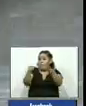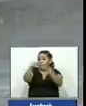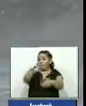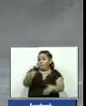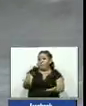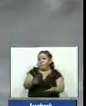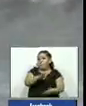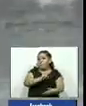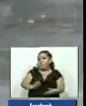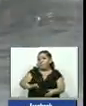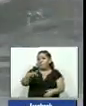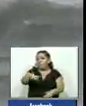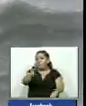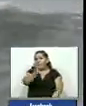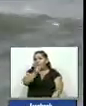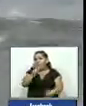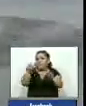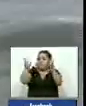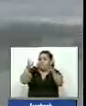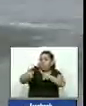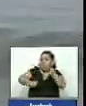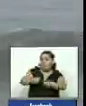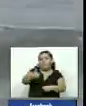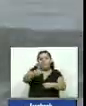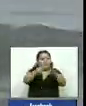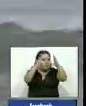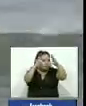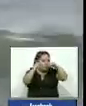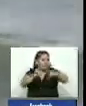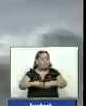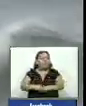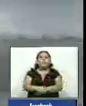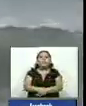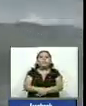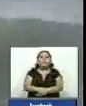con esta información deportiva me despido pase buenas noches